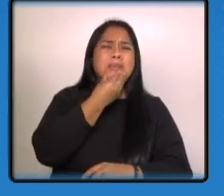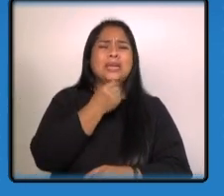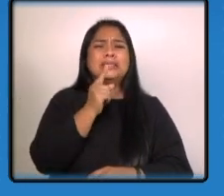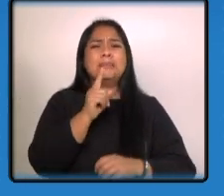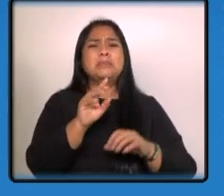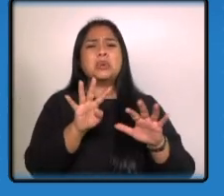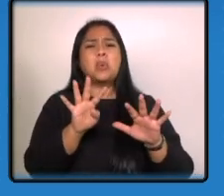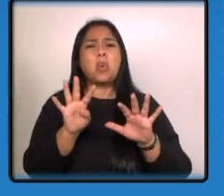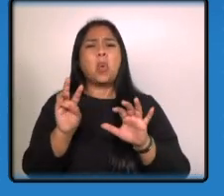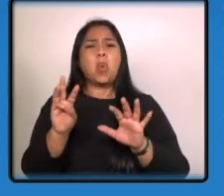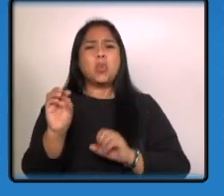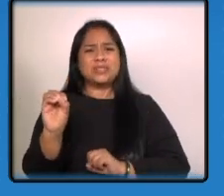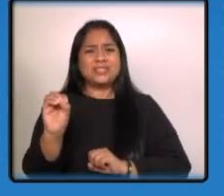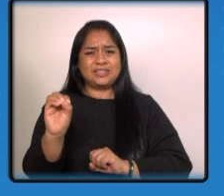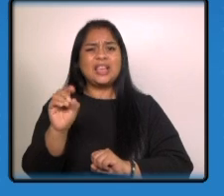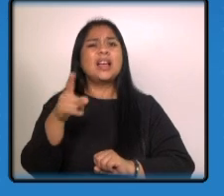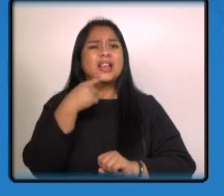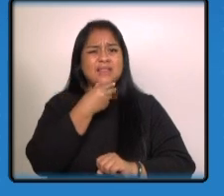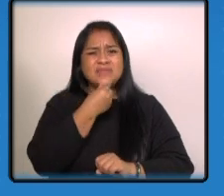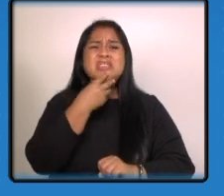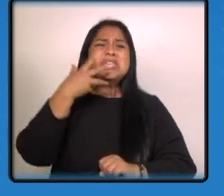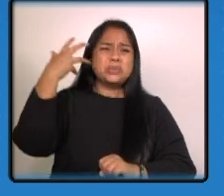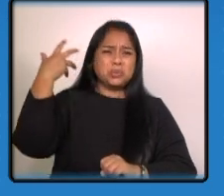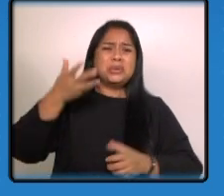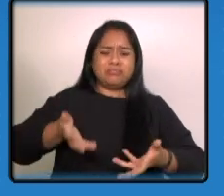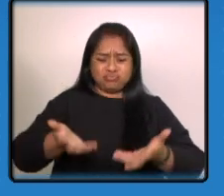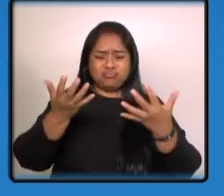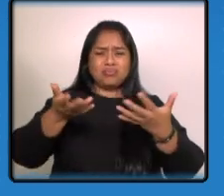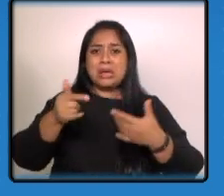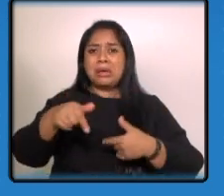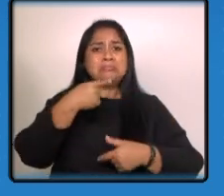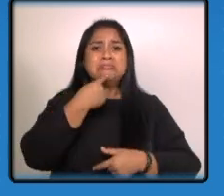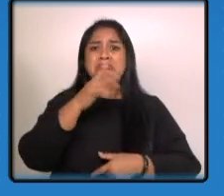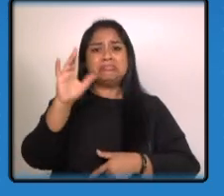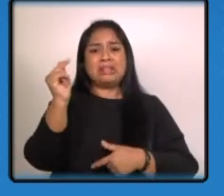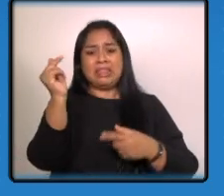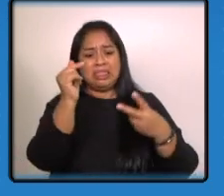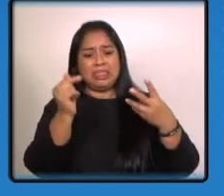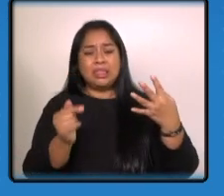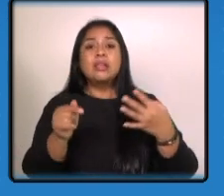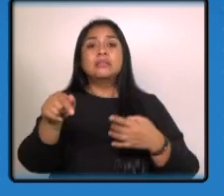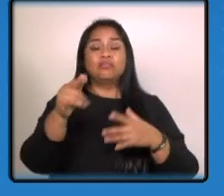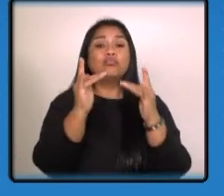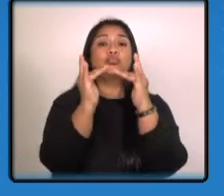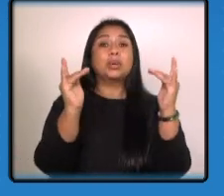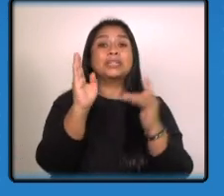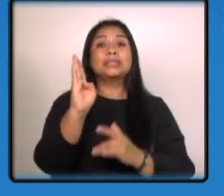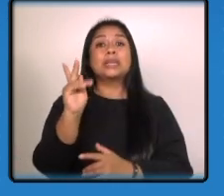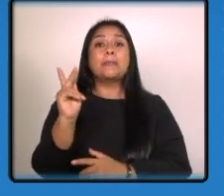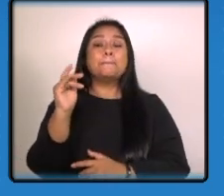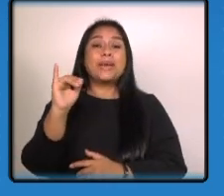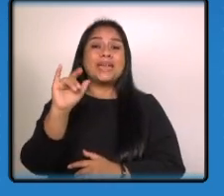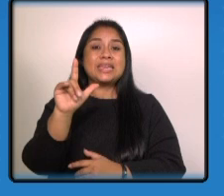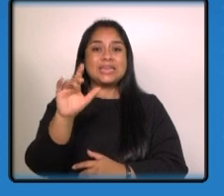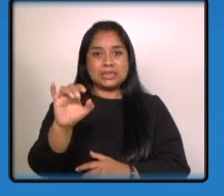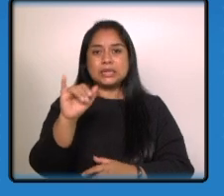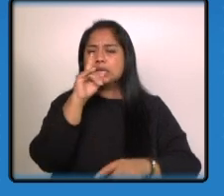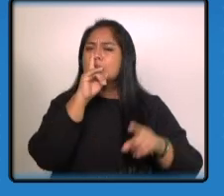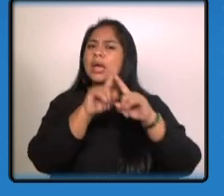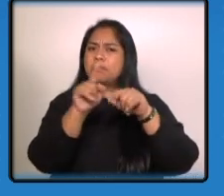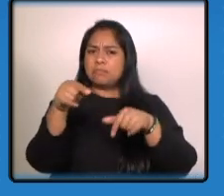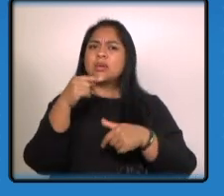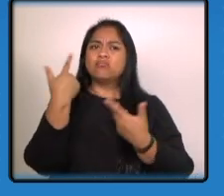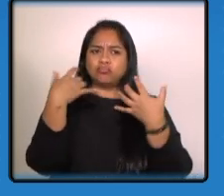cumplen con las demandas actuales la tecnología avanzada y puentes baile son esenciales para atender esta y otras